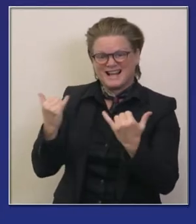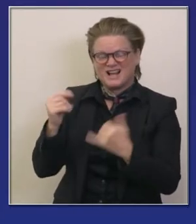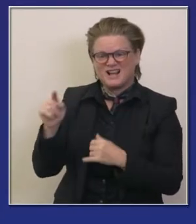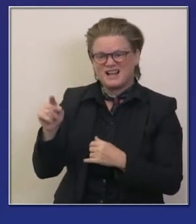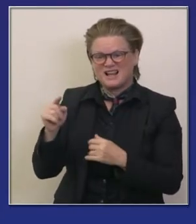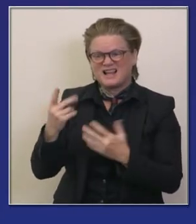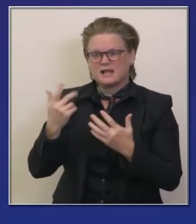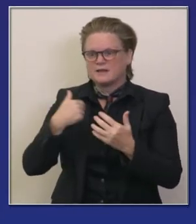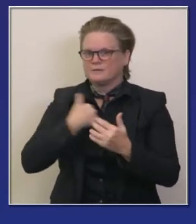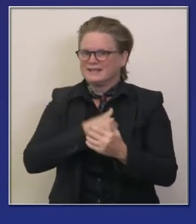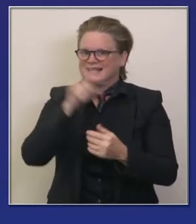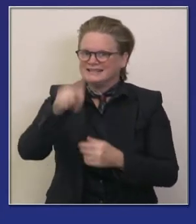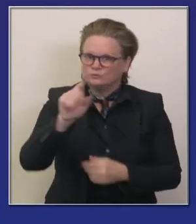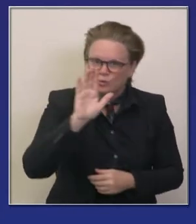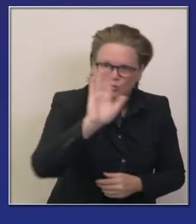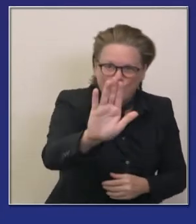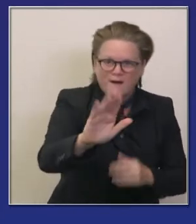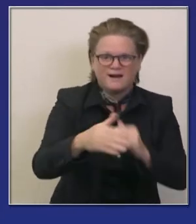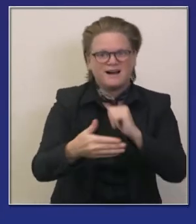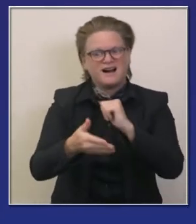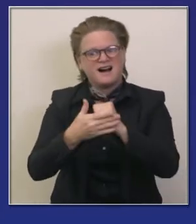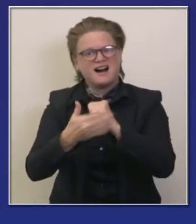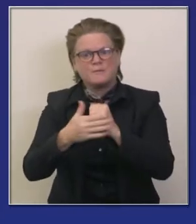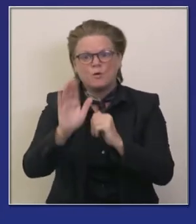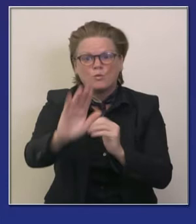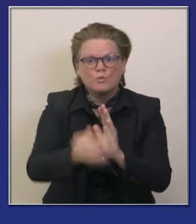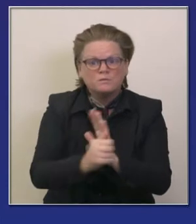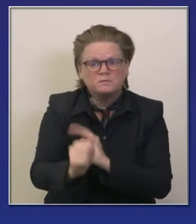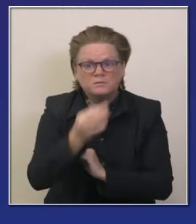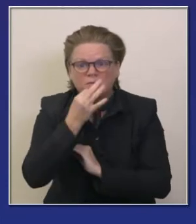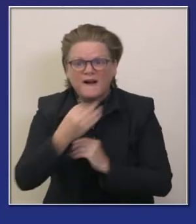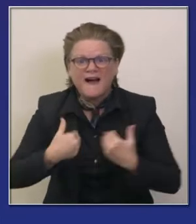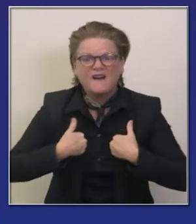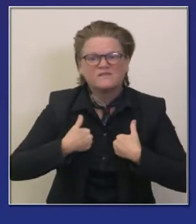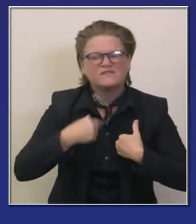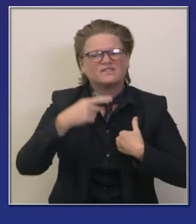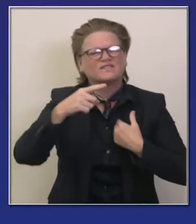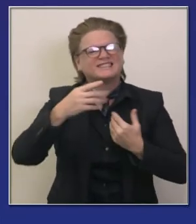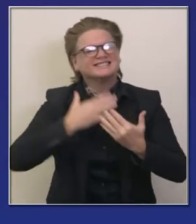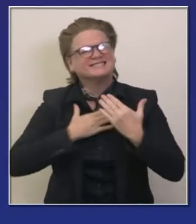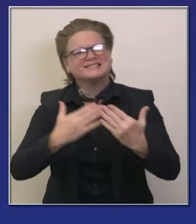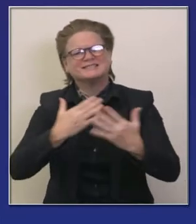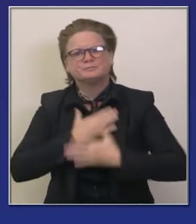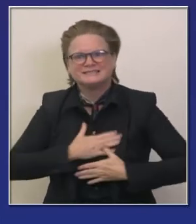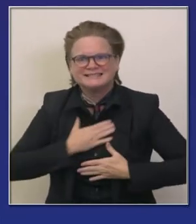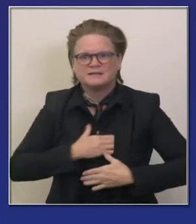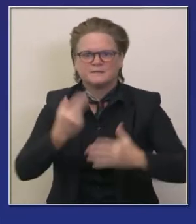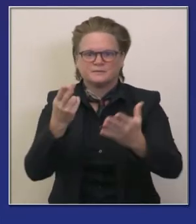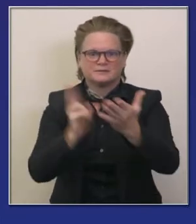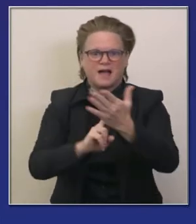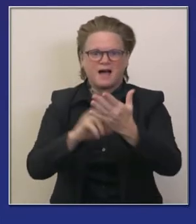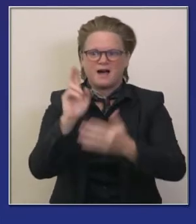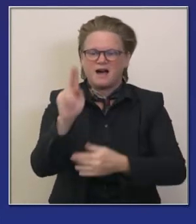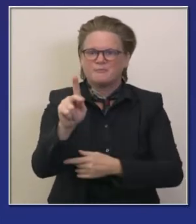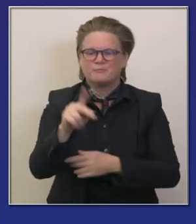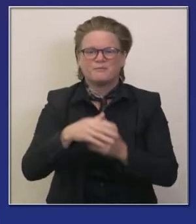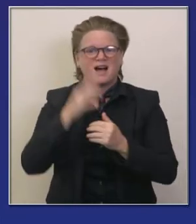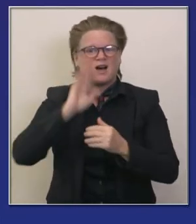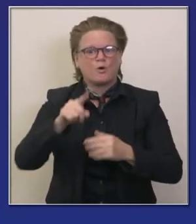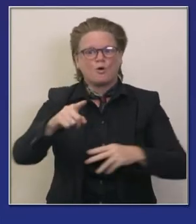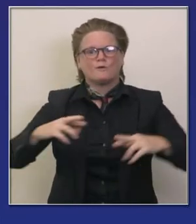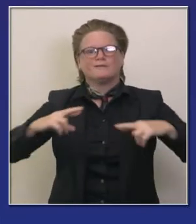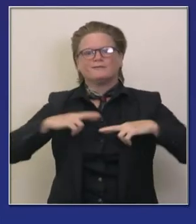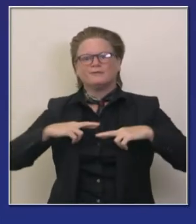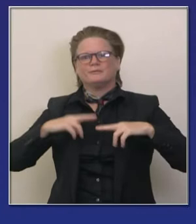por eso ven que necesitamos ayuda necesitamos a personas profesionales médicos capacitados que se hayan jubilado recientemente por